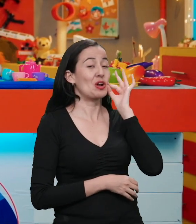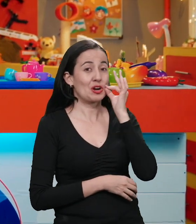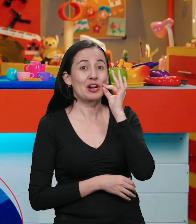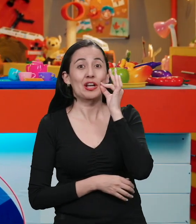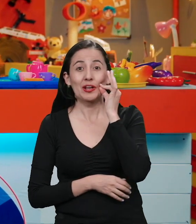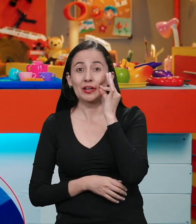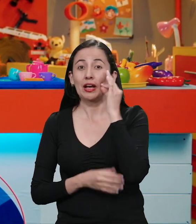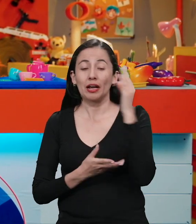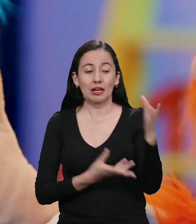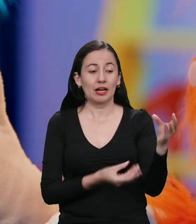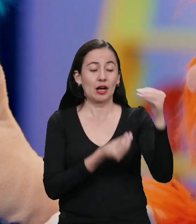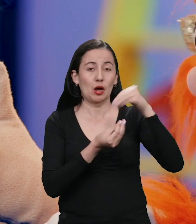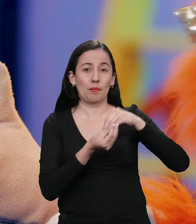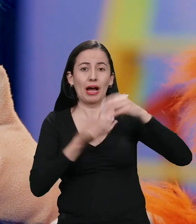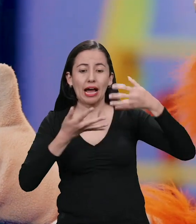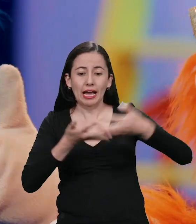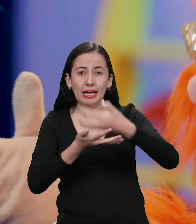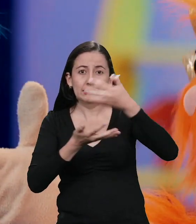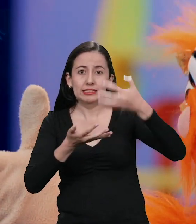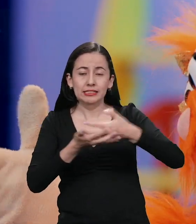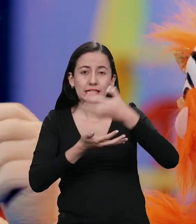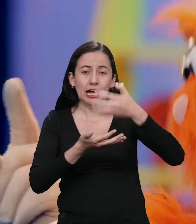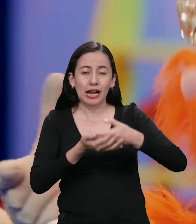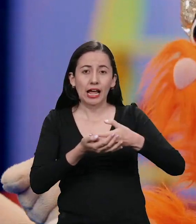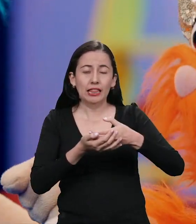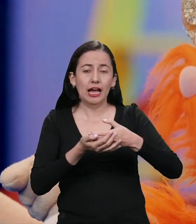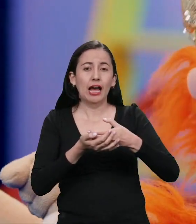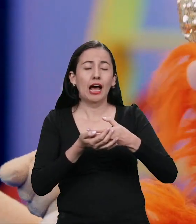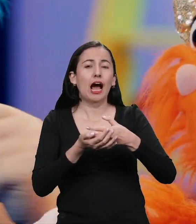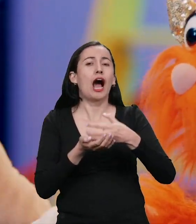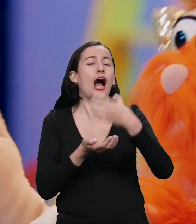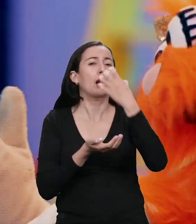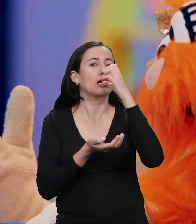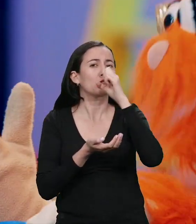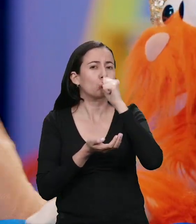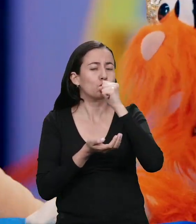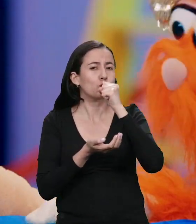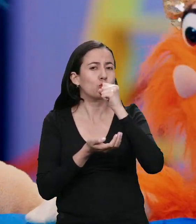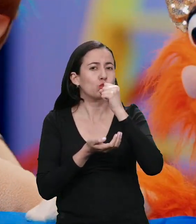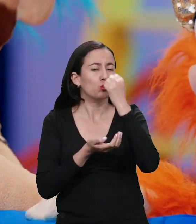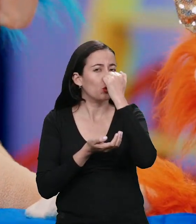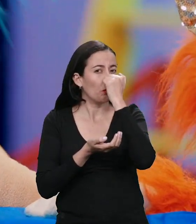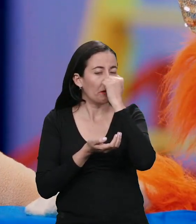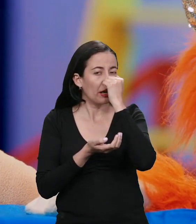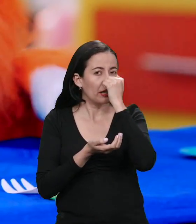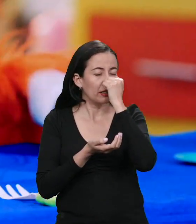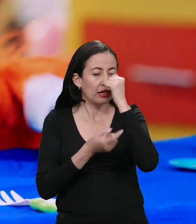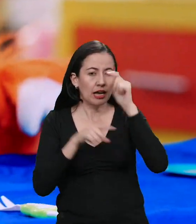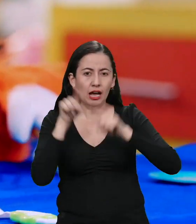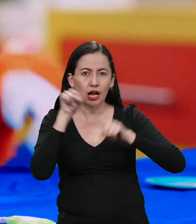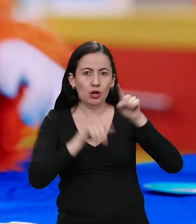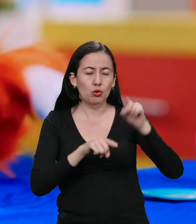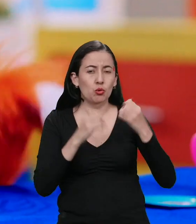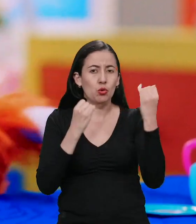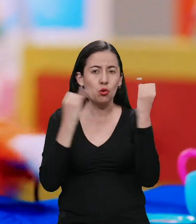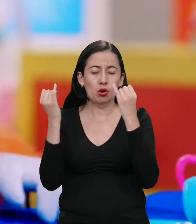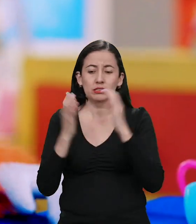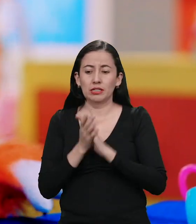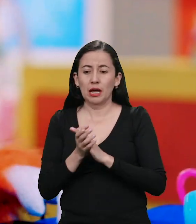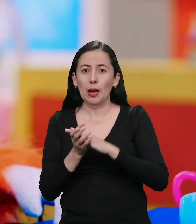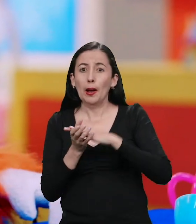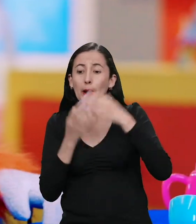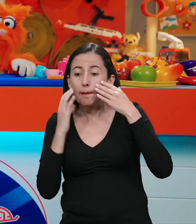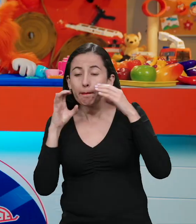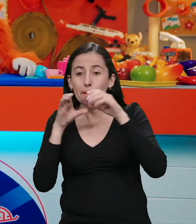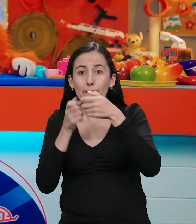¡Sí! ¡Y lo servimos con esta ensalada de lechuga! ¡Con tomate, zanahoria y rábanos! ¡Ah! ¡Y también esas